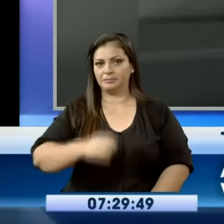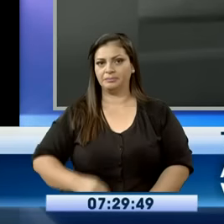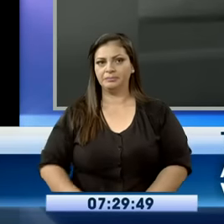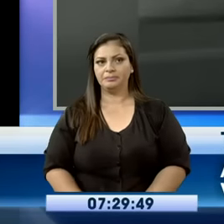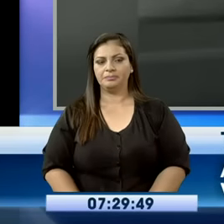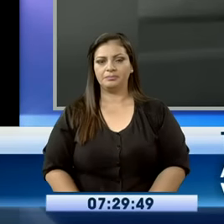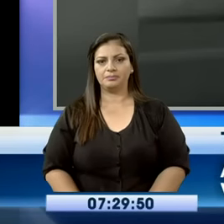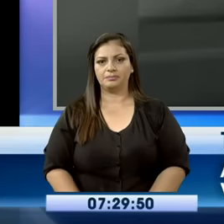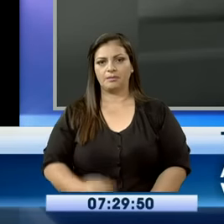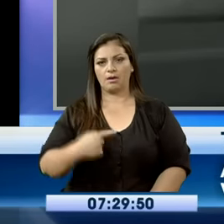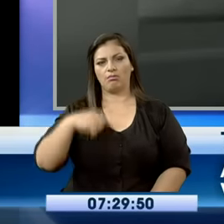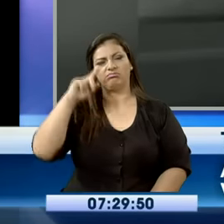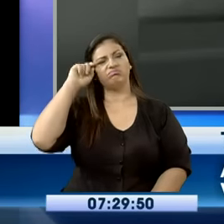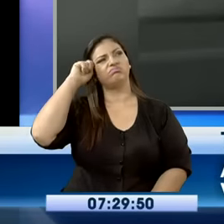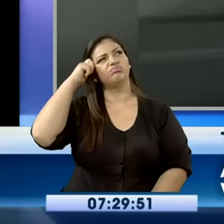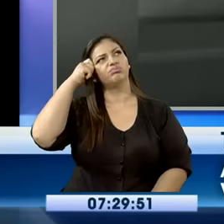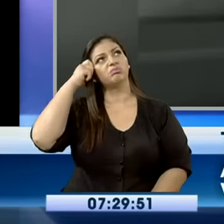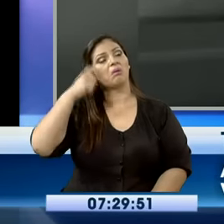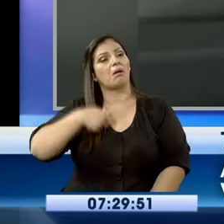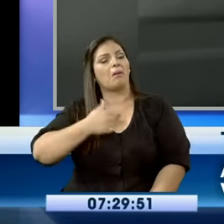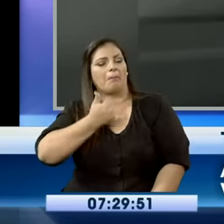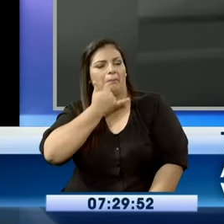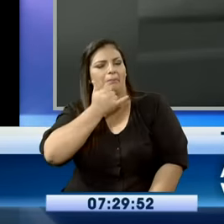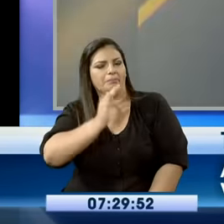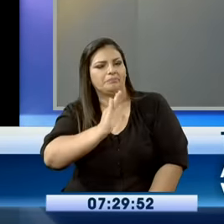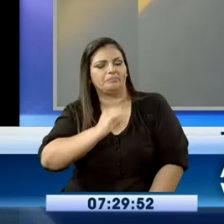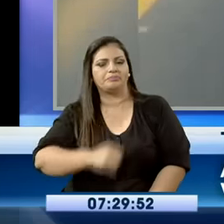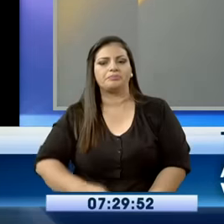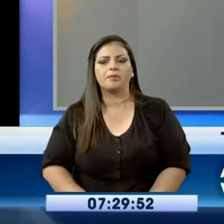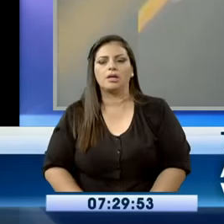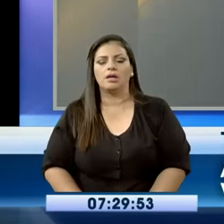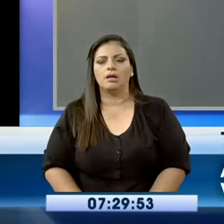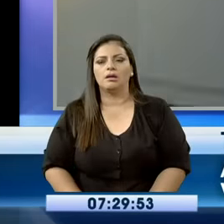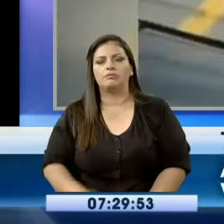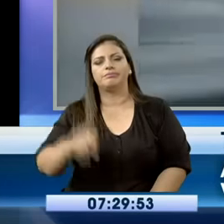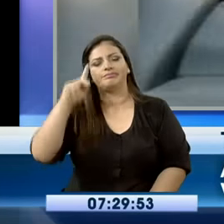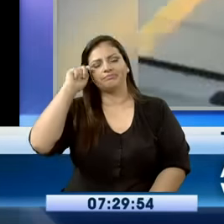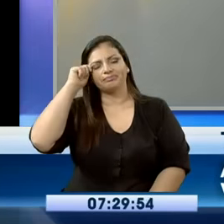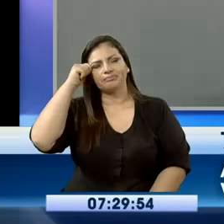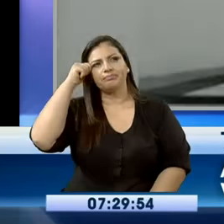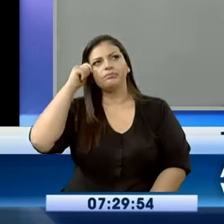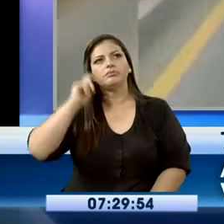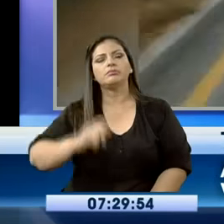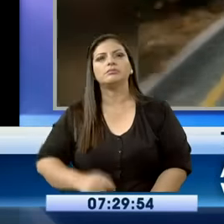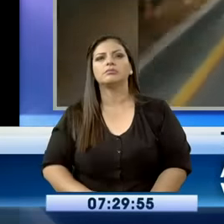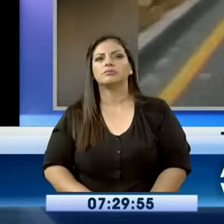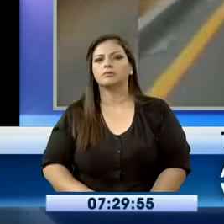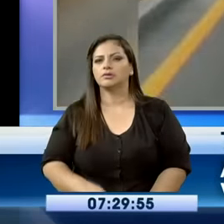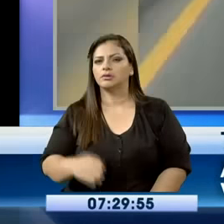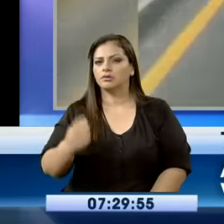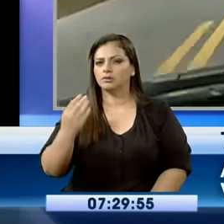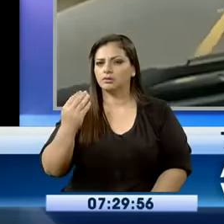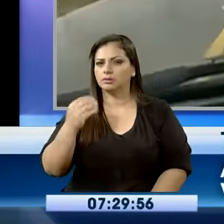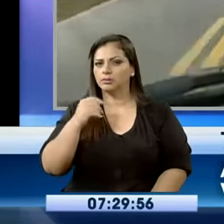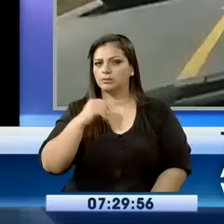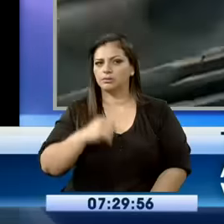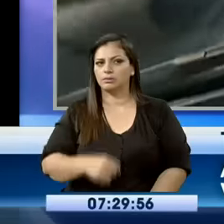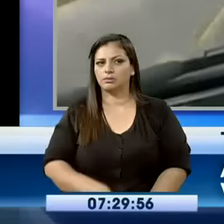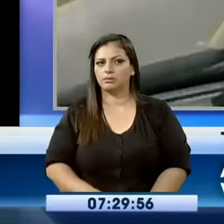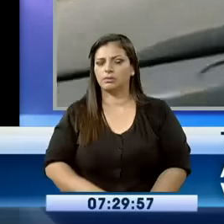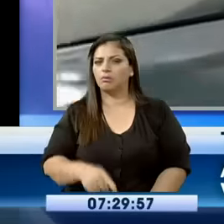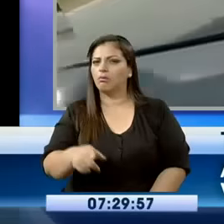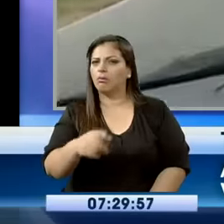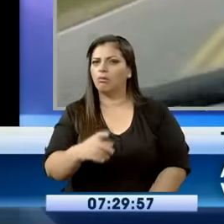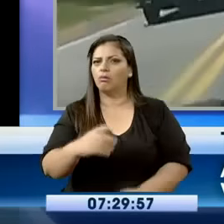que yo me acuerde, a lo mejor estoy equivocado. No sé, tu memoria quizás está más fresca. ¿Te acuerdas de alguien que haya sido sentenciado a 12,